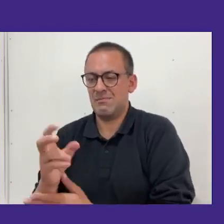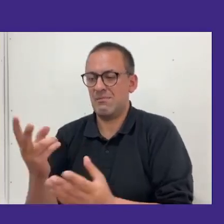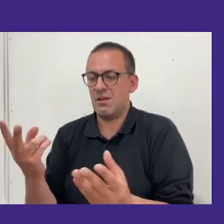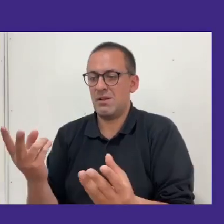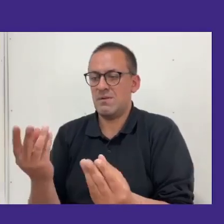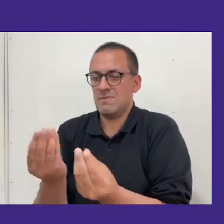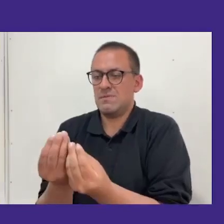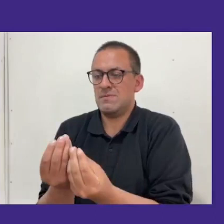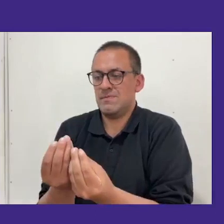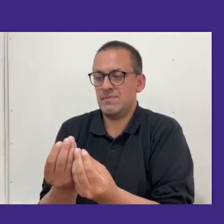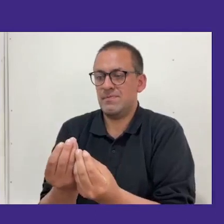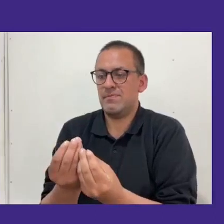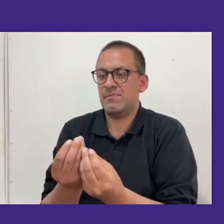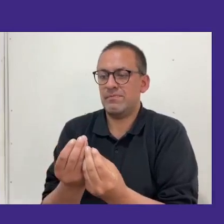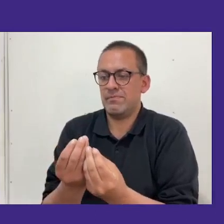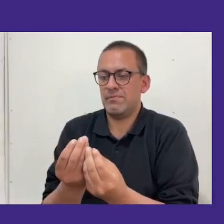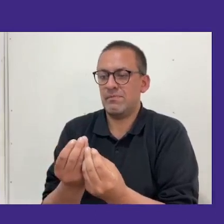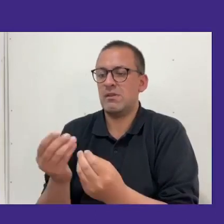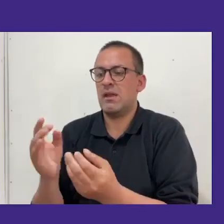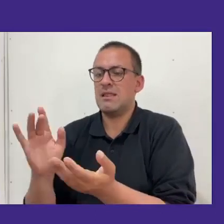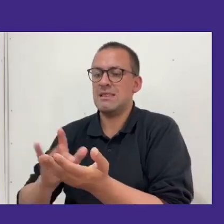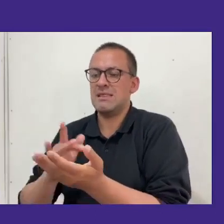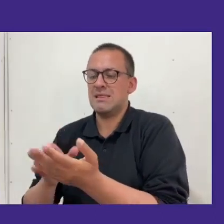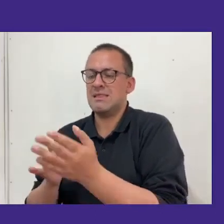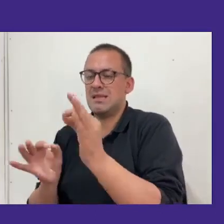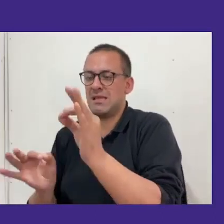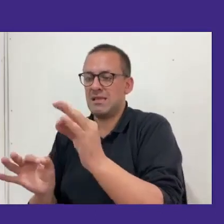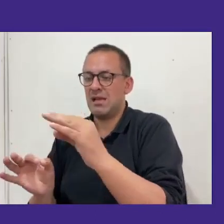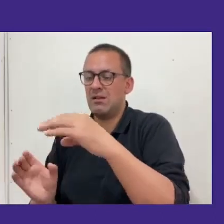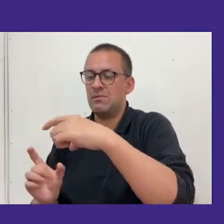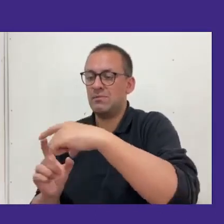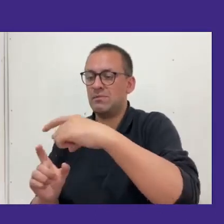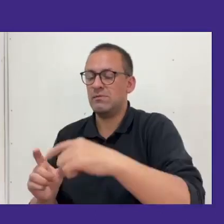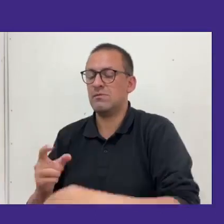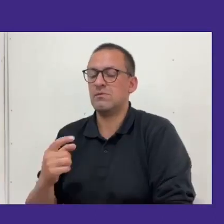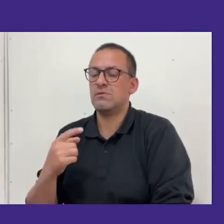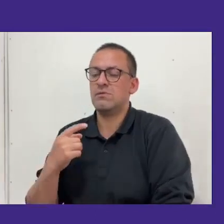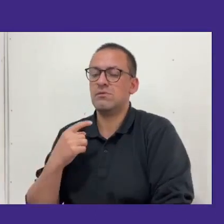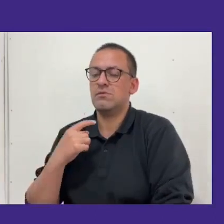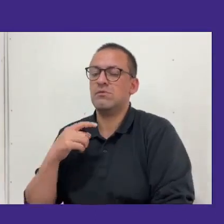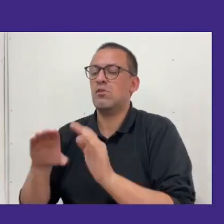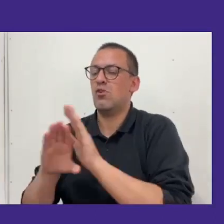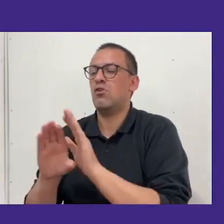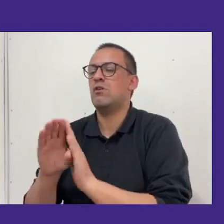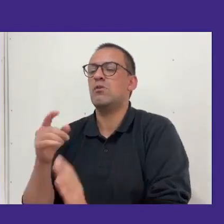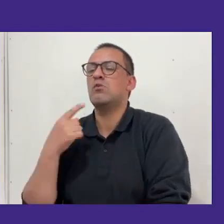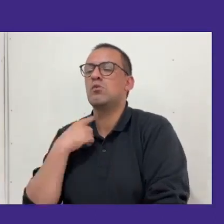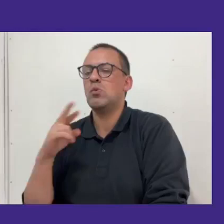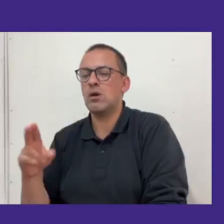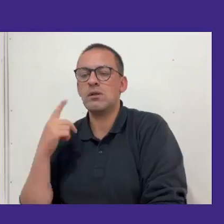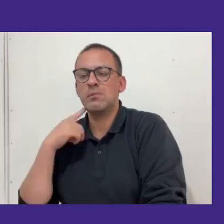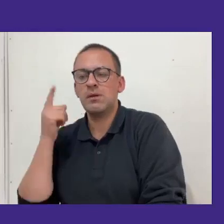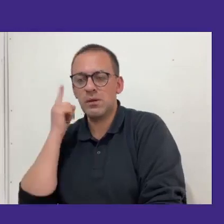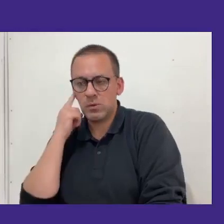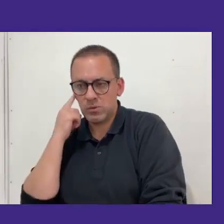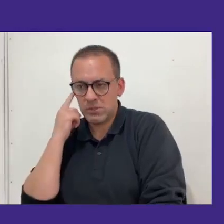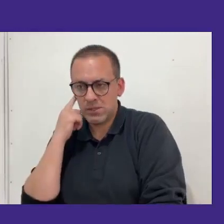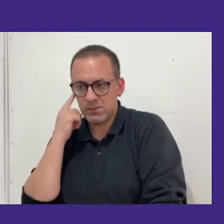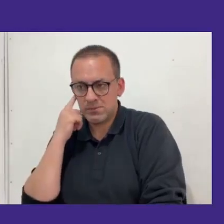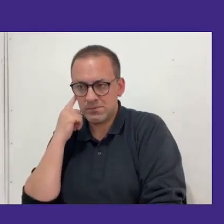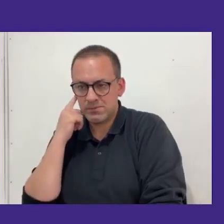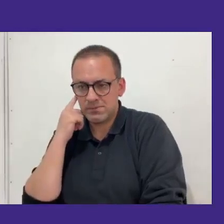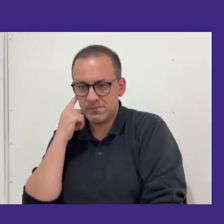el Pehuenche se va a encontrar en formato digital que con un código se puede escanear y escuchar con